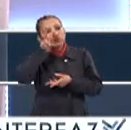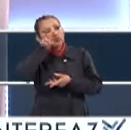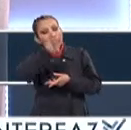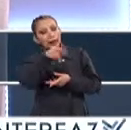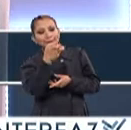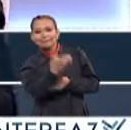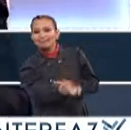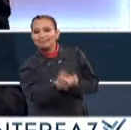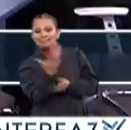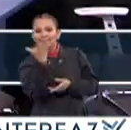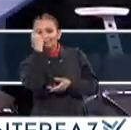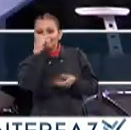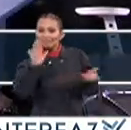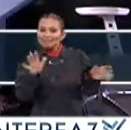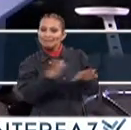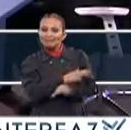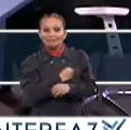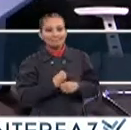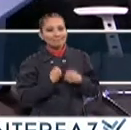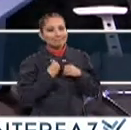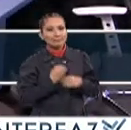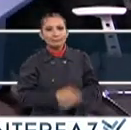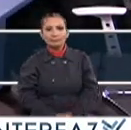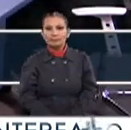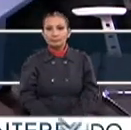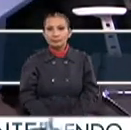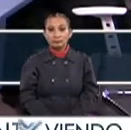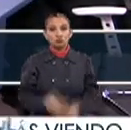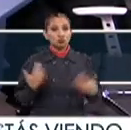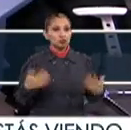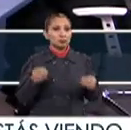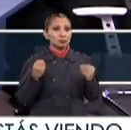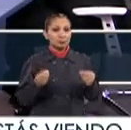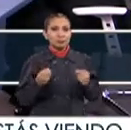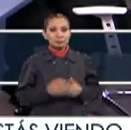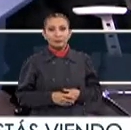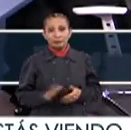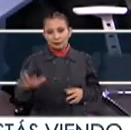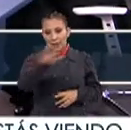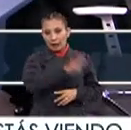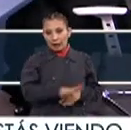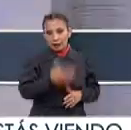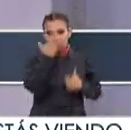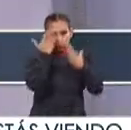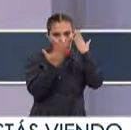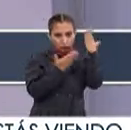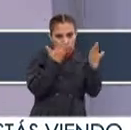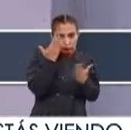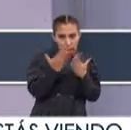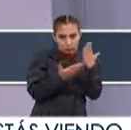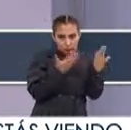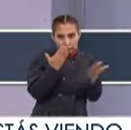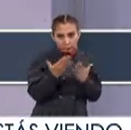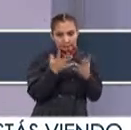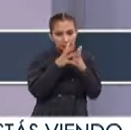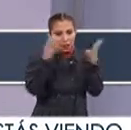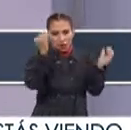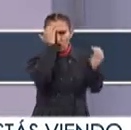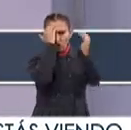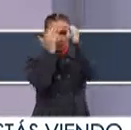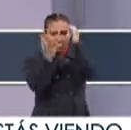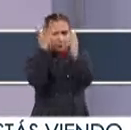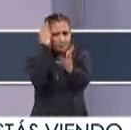dijiste ¿Me cambió la vida? ¿O no? No, bastante En el ámbito académico Pues Grandes